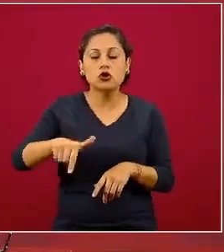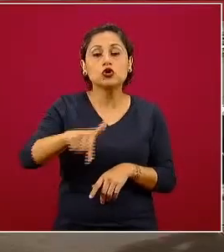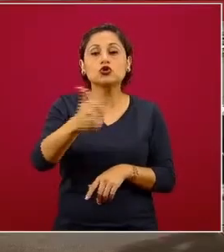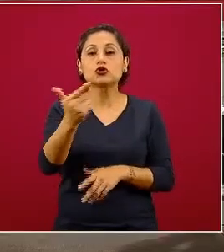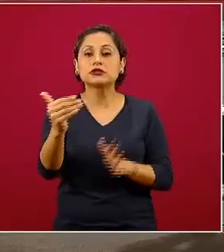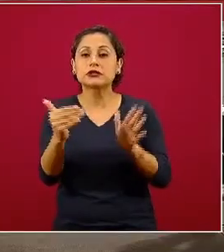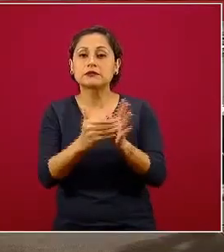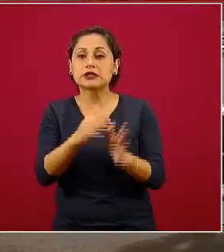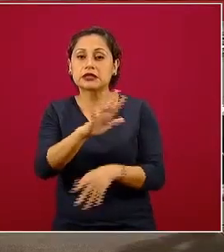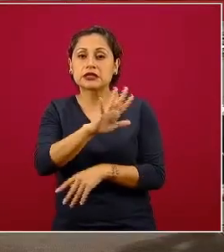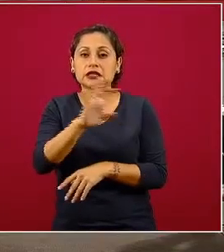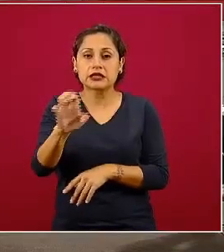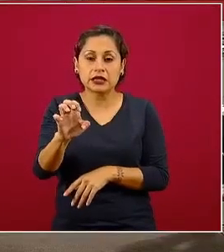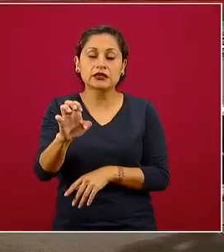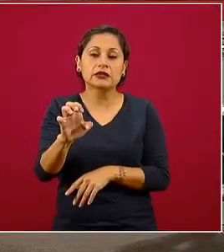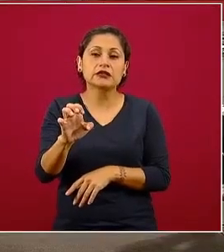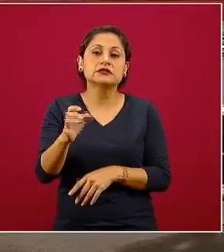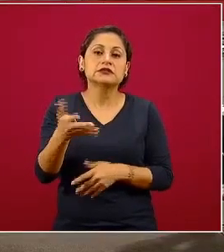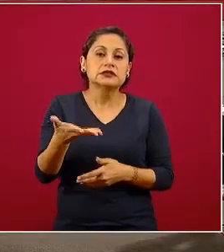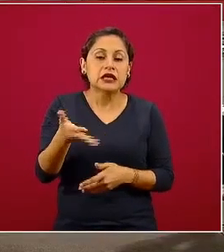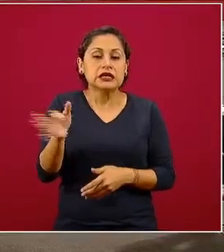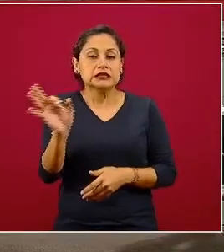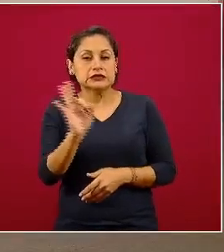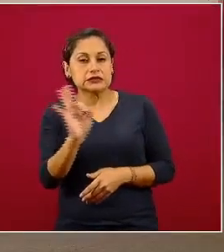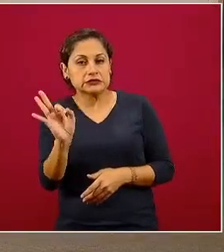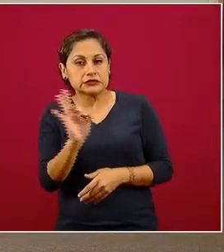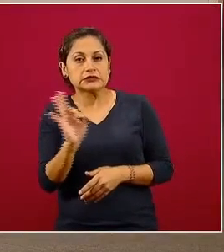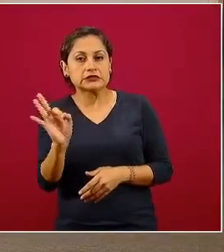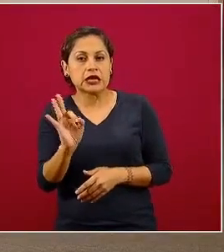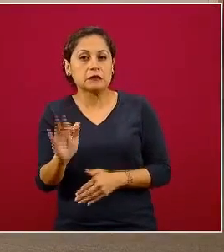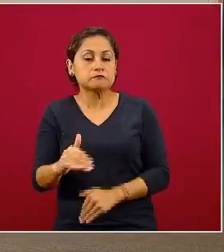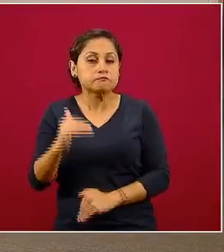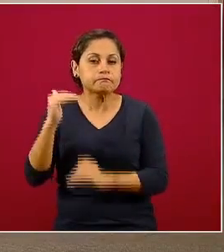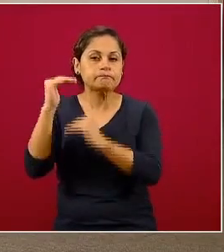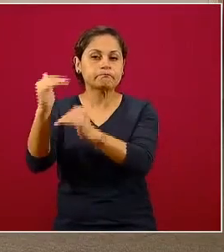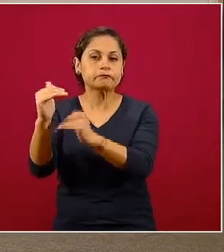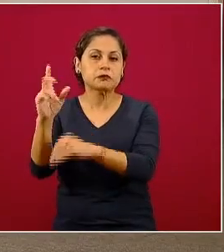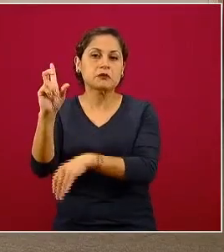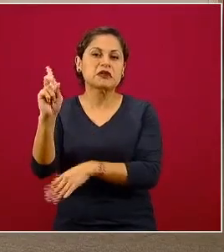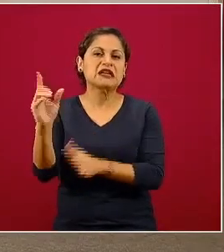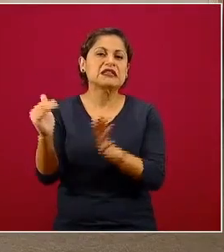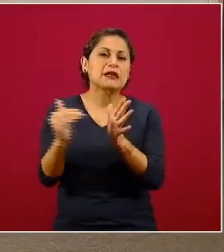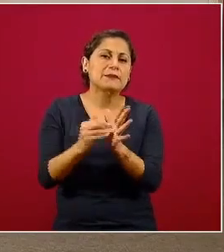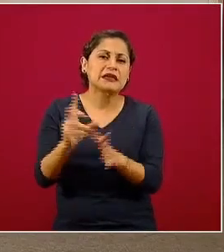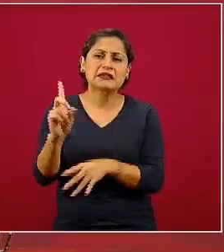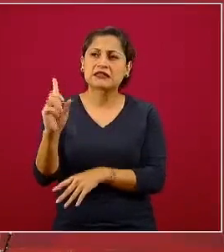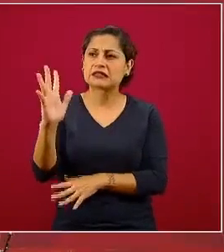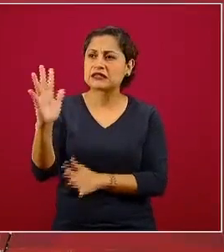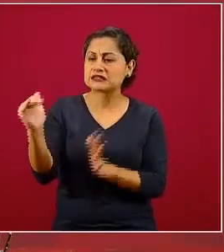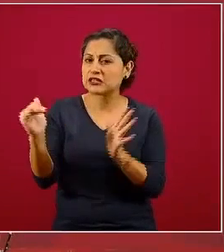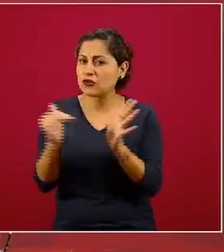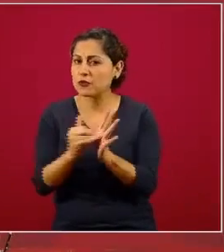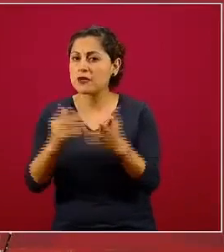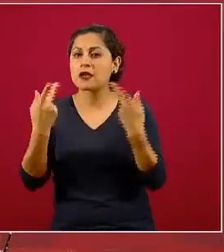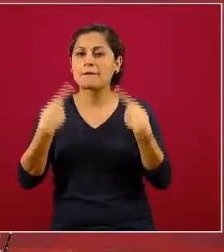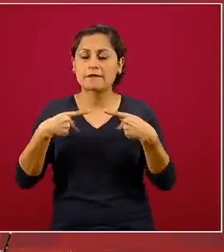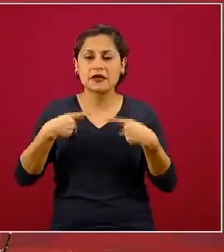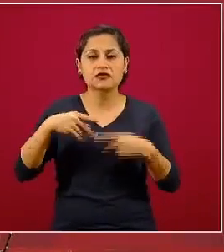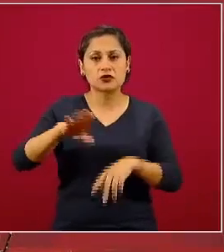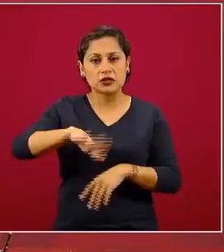y en un escenario factible podríamos tener hasta treinta mil o treinta y cinco mil personas